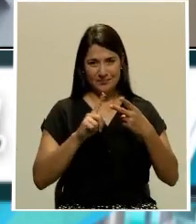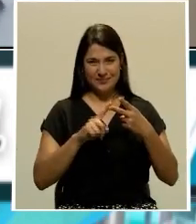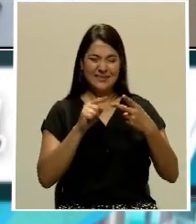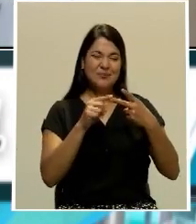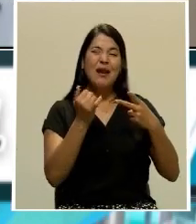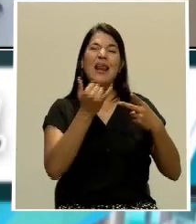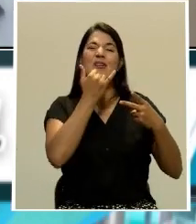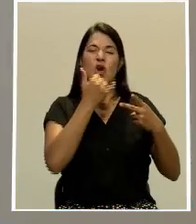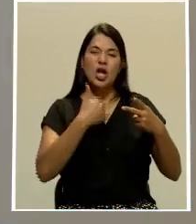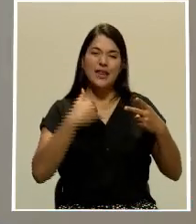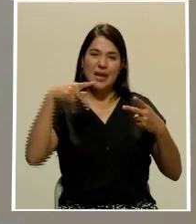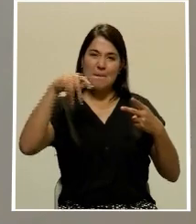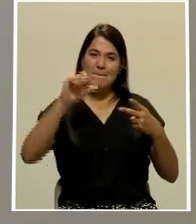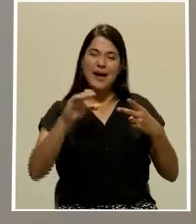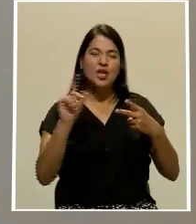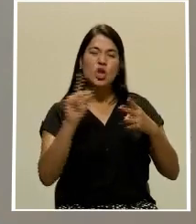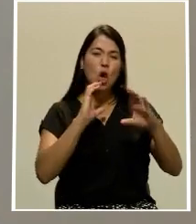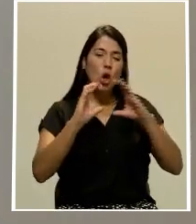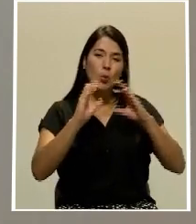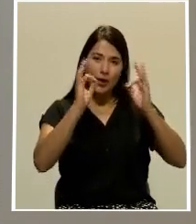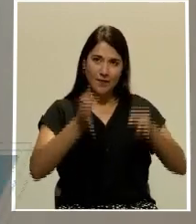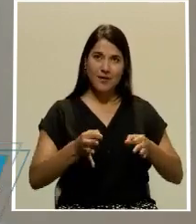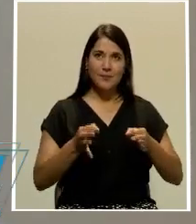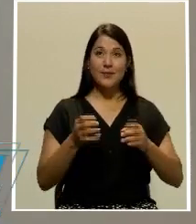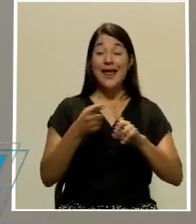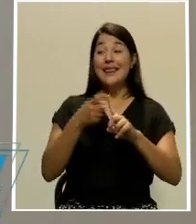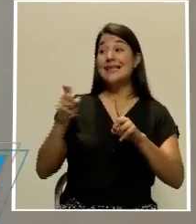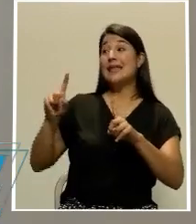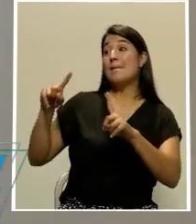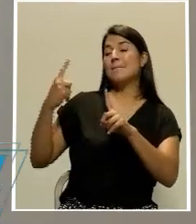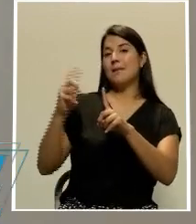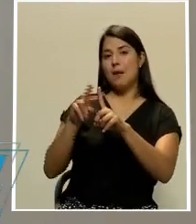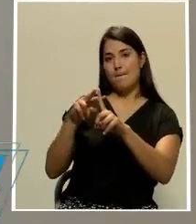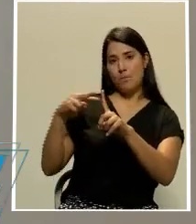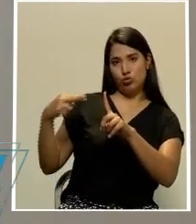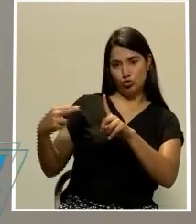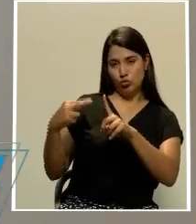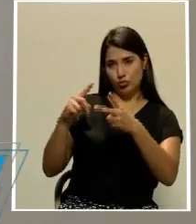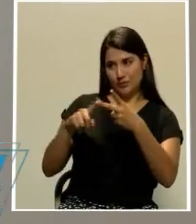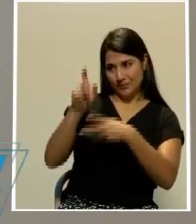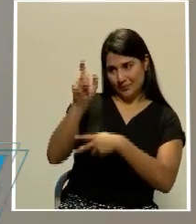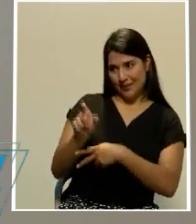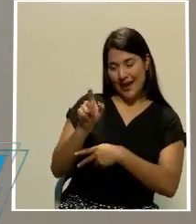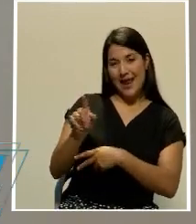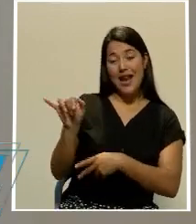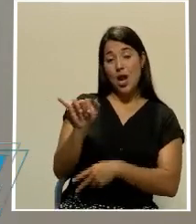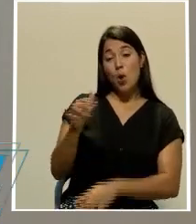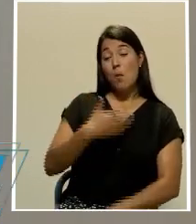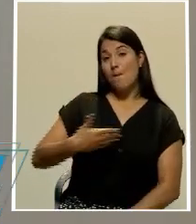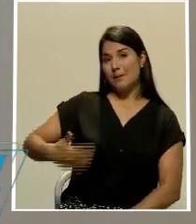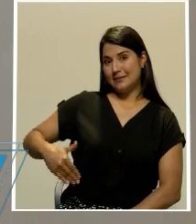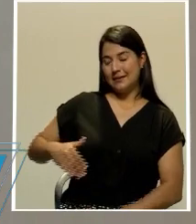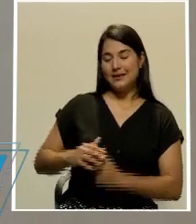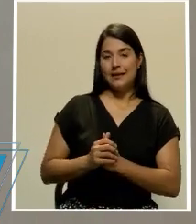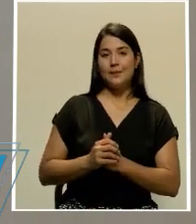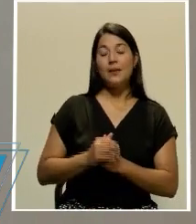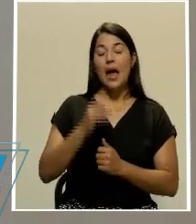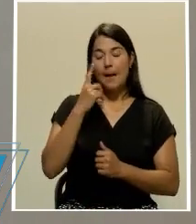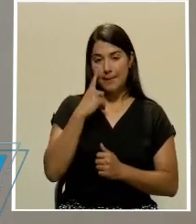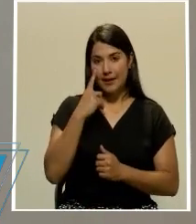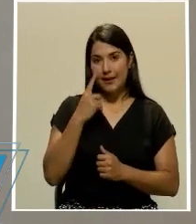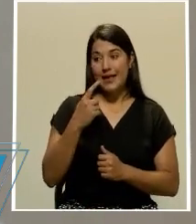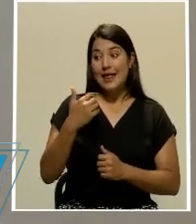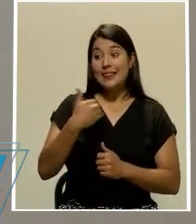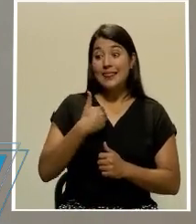Bueno, desde el punto de vista, del primer punto de vista, digamos, del deber ser, Ernesto, en esto, vamos a ver,